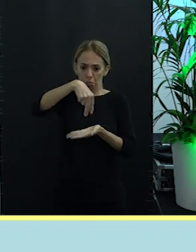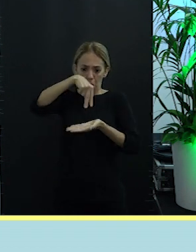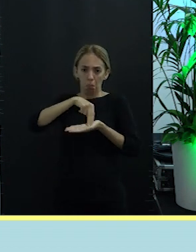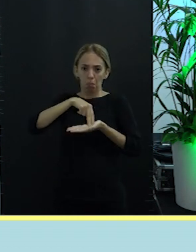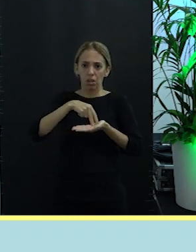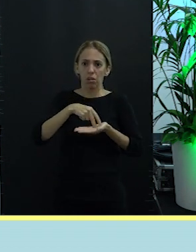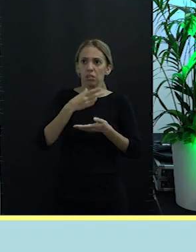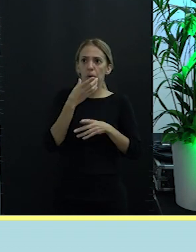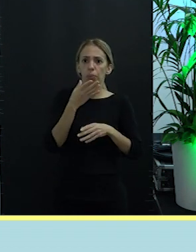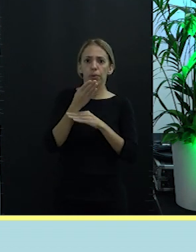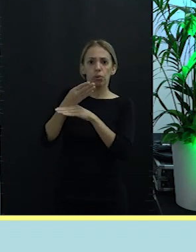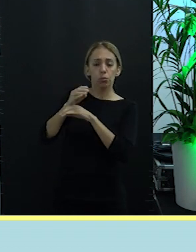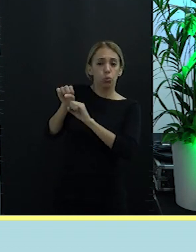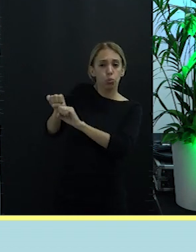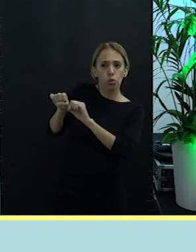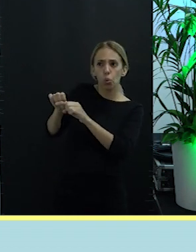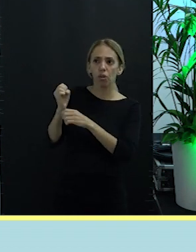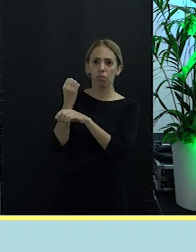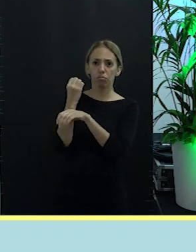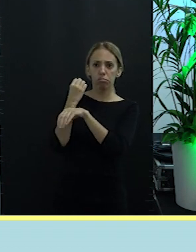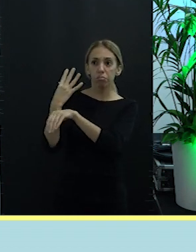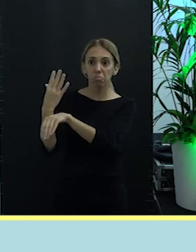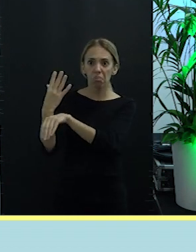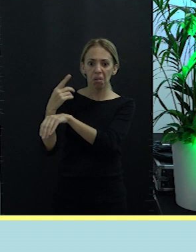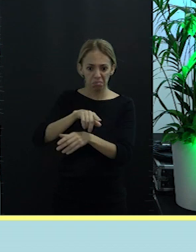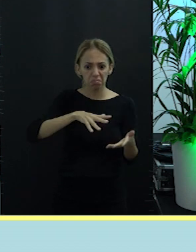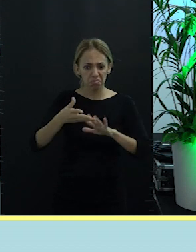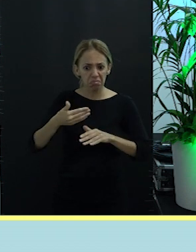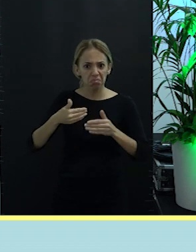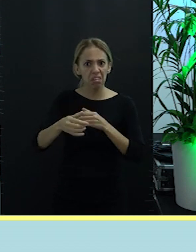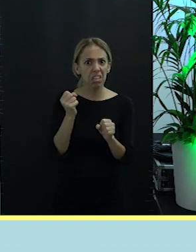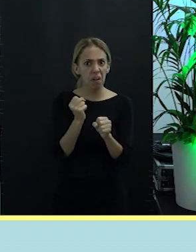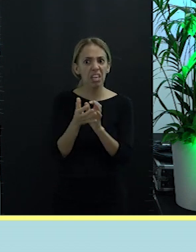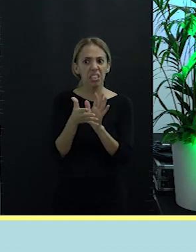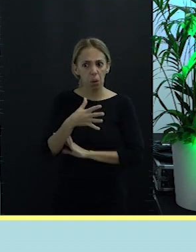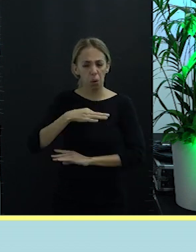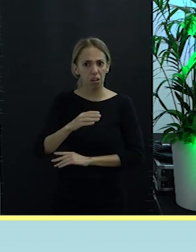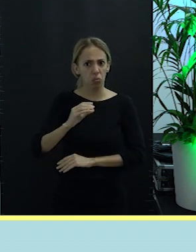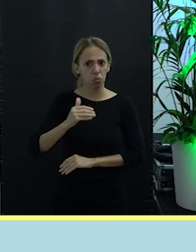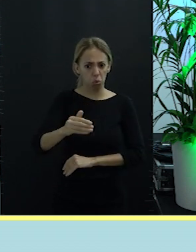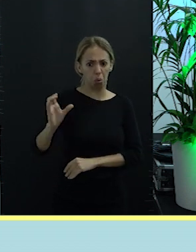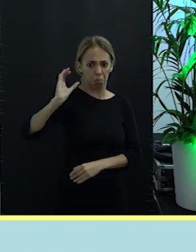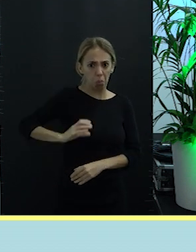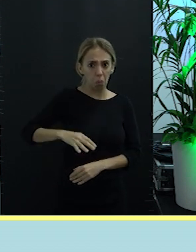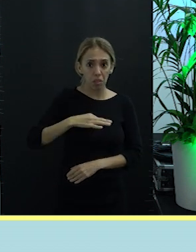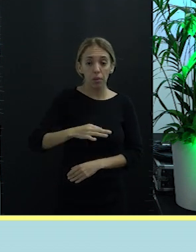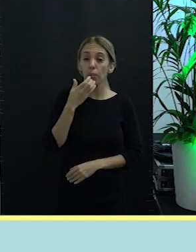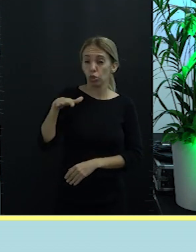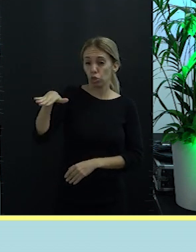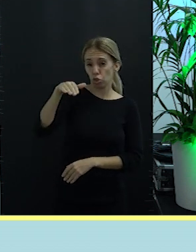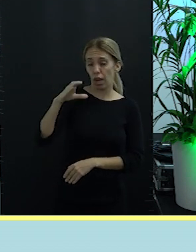kate surf, windsurf, hacer un oficio. ¿Se puede vivir de esto? Pregunten en El Cotillo,